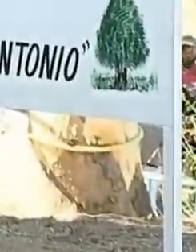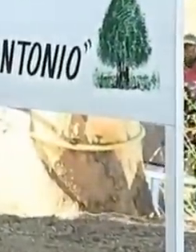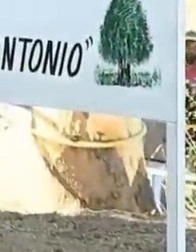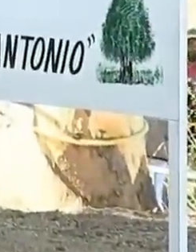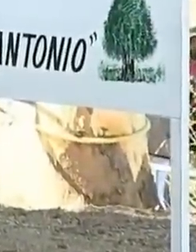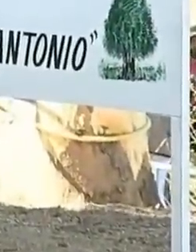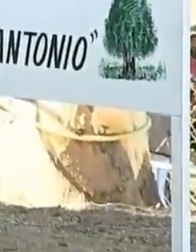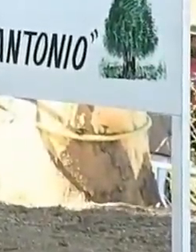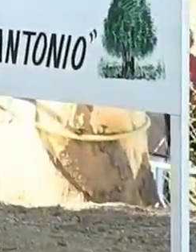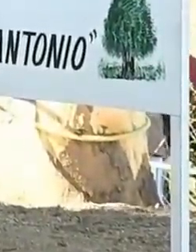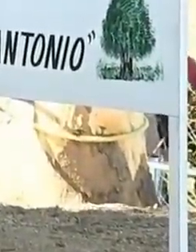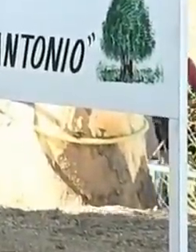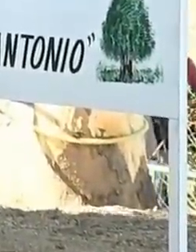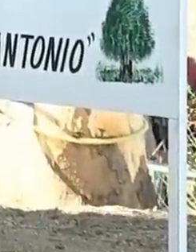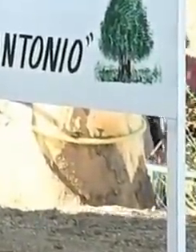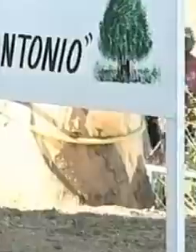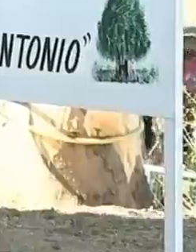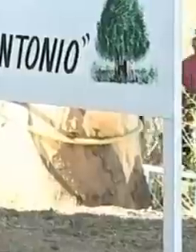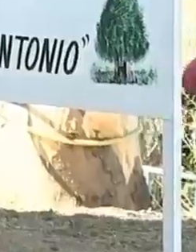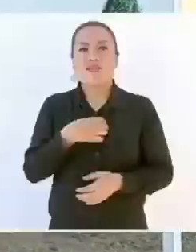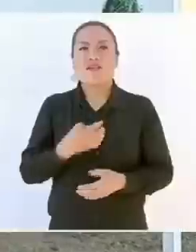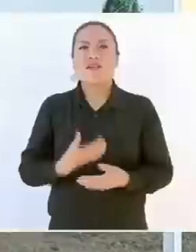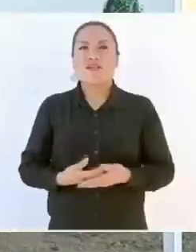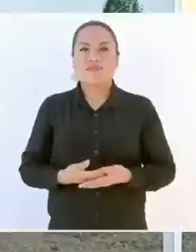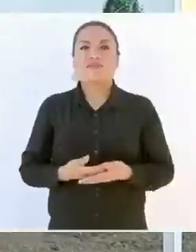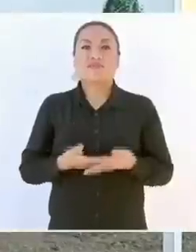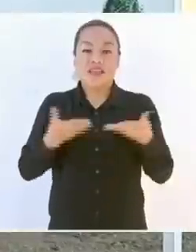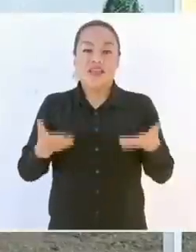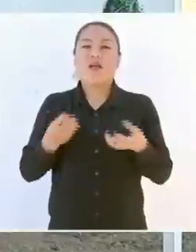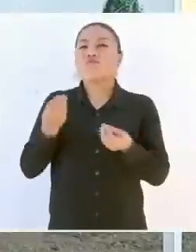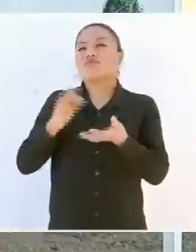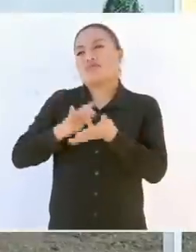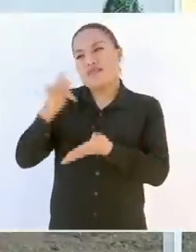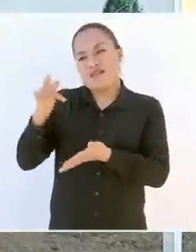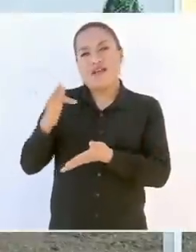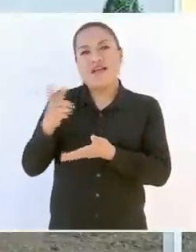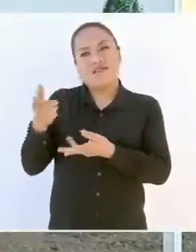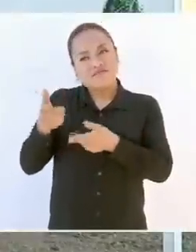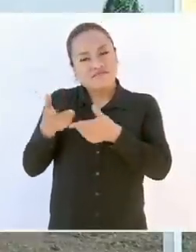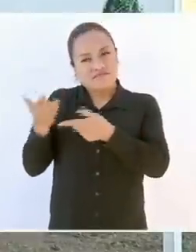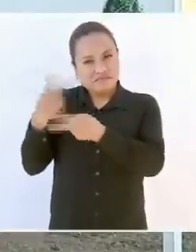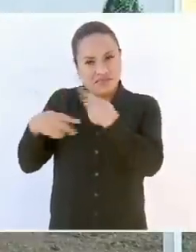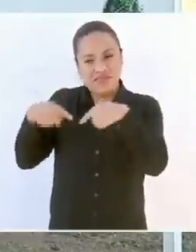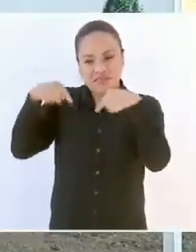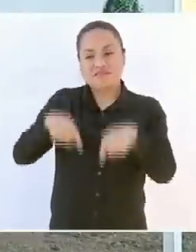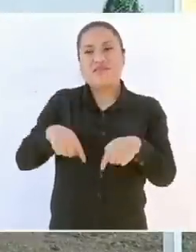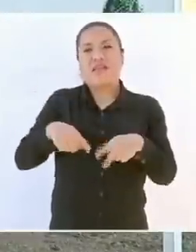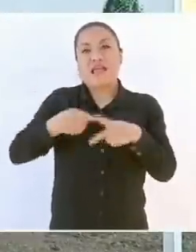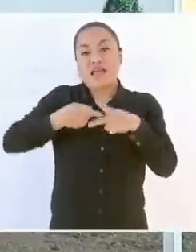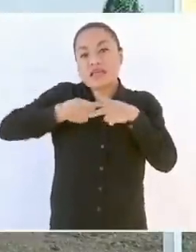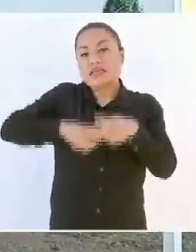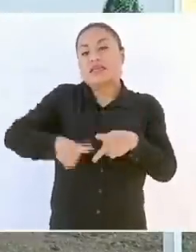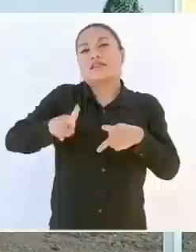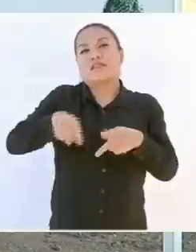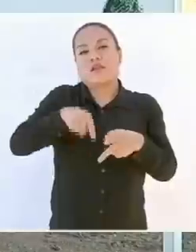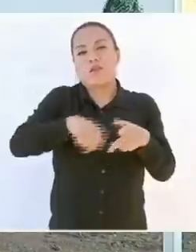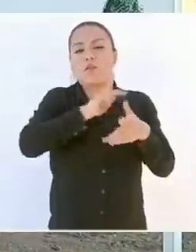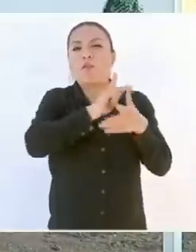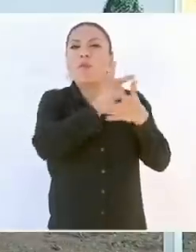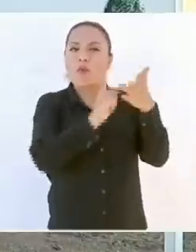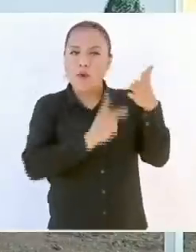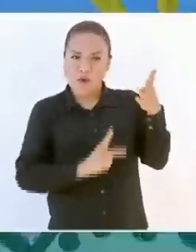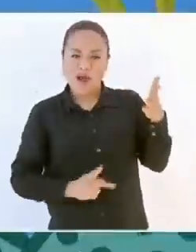Estamos muy contentos, el grupo ahorita está muy contento, muy agradecido que nos esté visitando en el inicio de este programa.